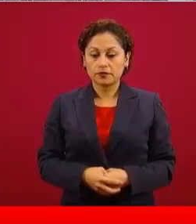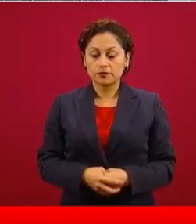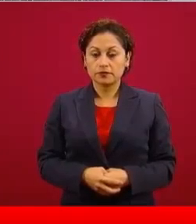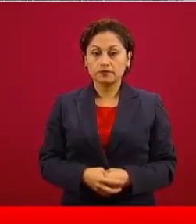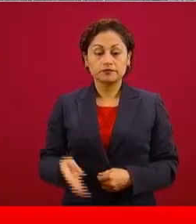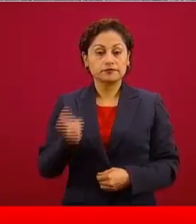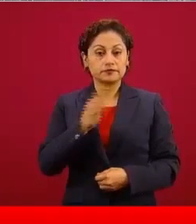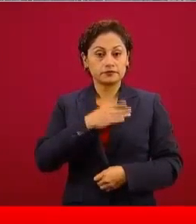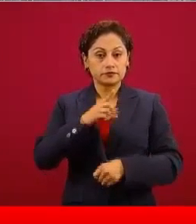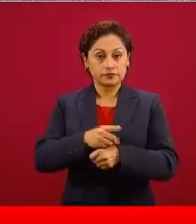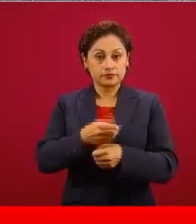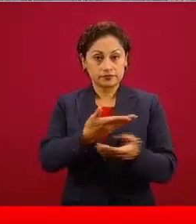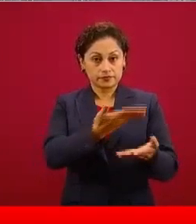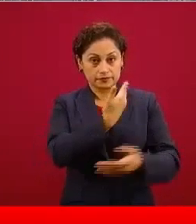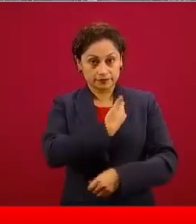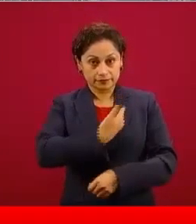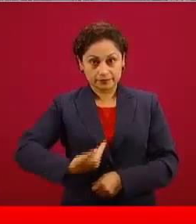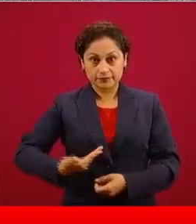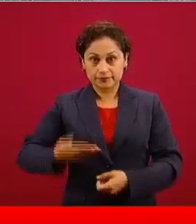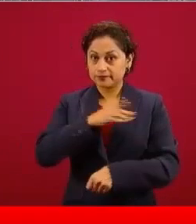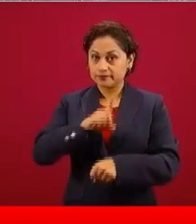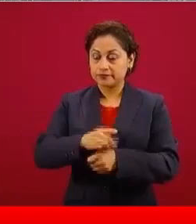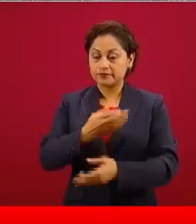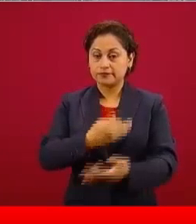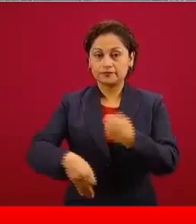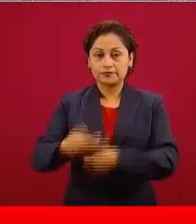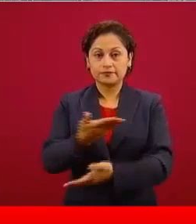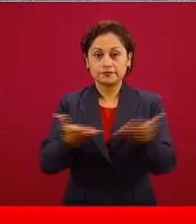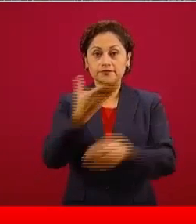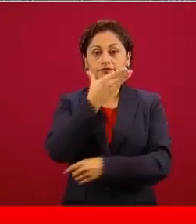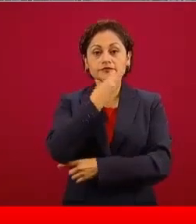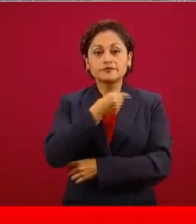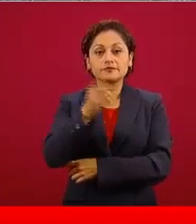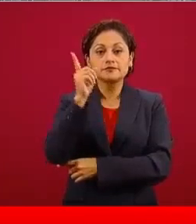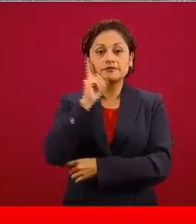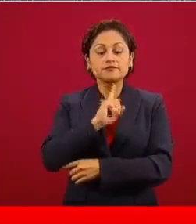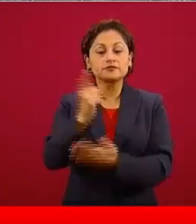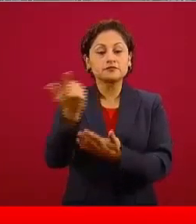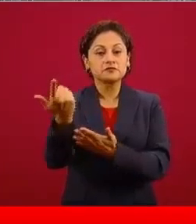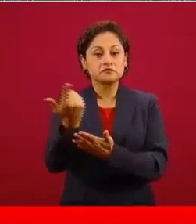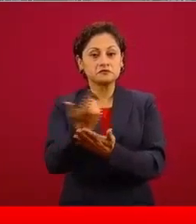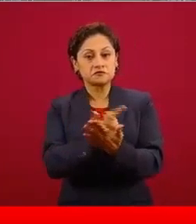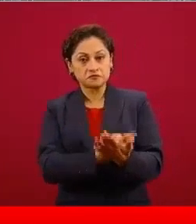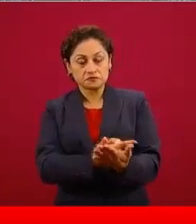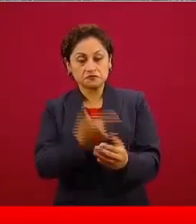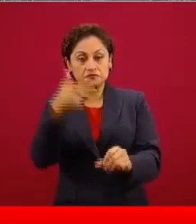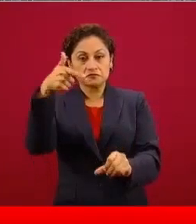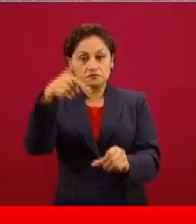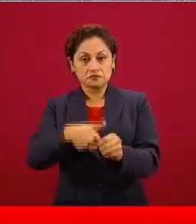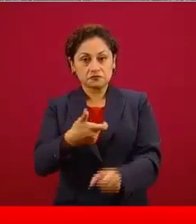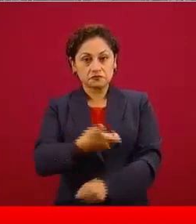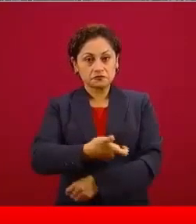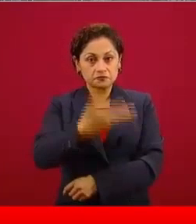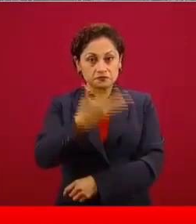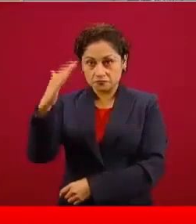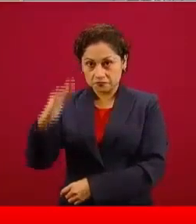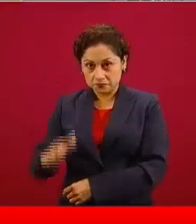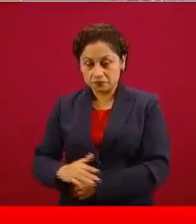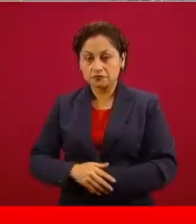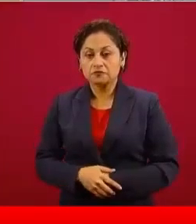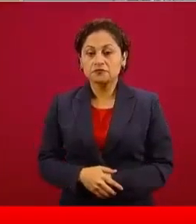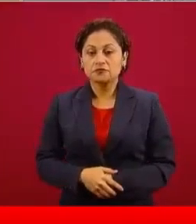Buenos días, señor presidente, buenos días a todas y a todos ustedes quienes quieren los precios de las gasolinas. En la gasolina